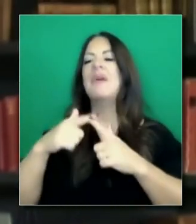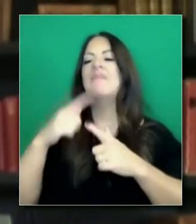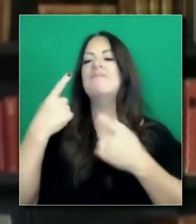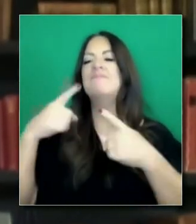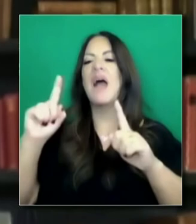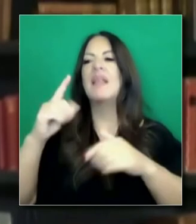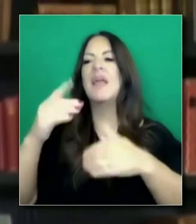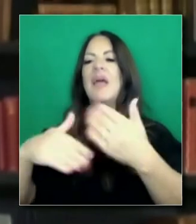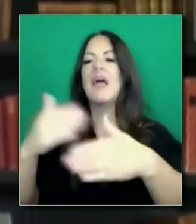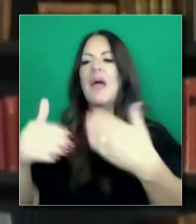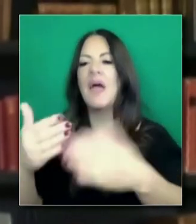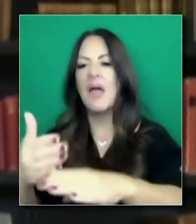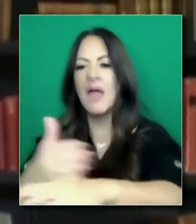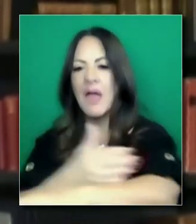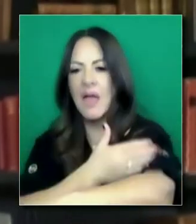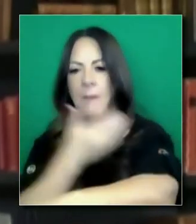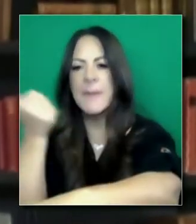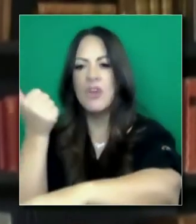respuesta.